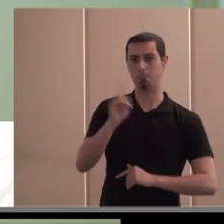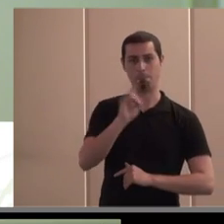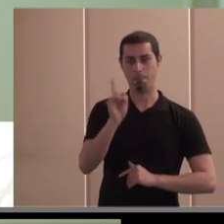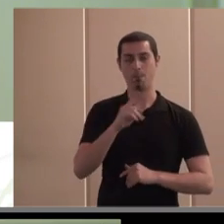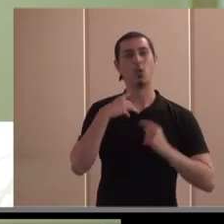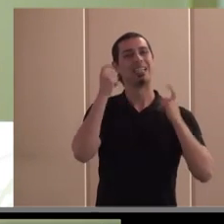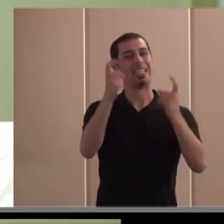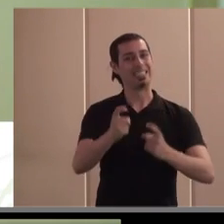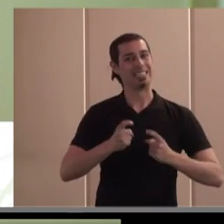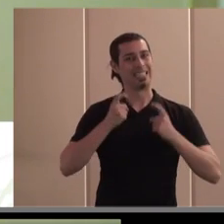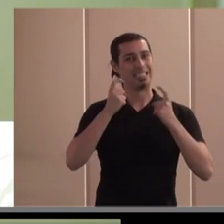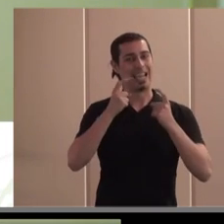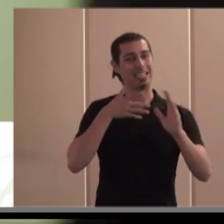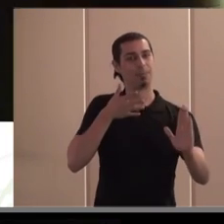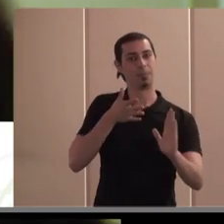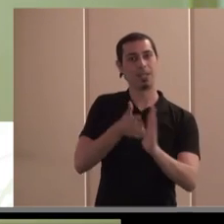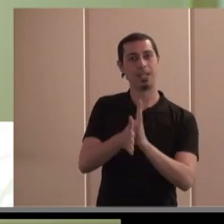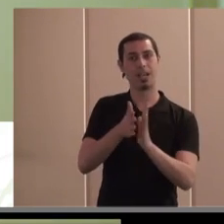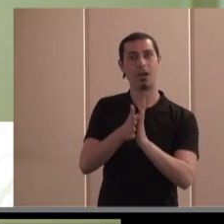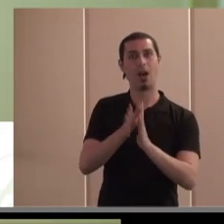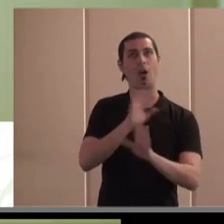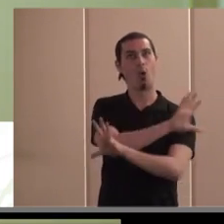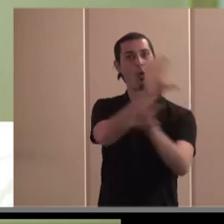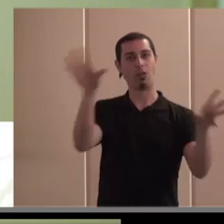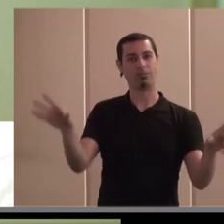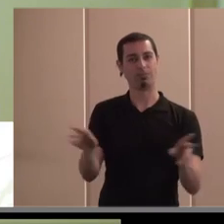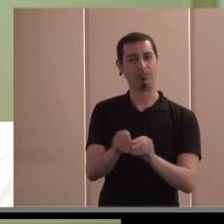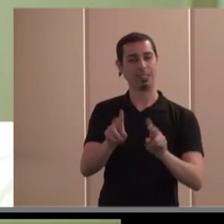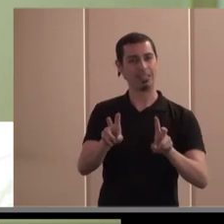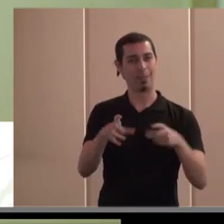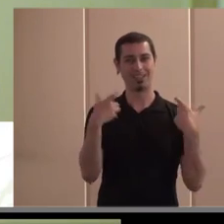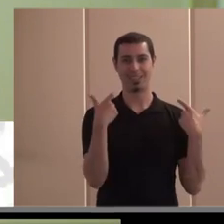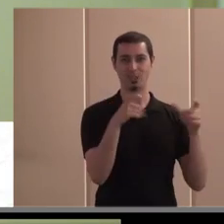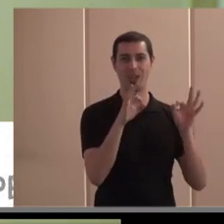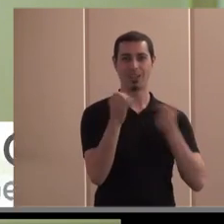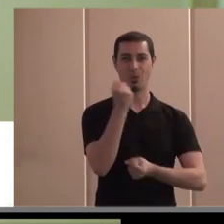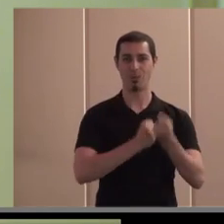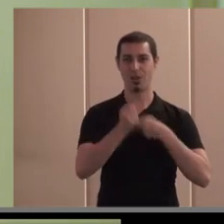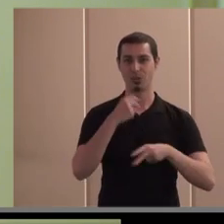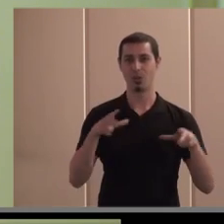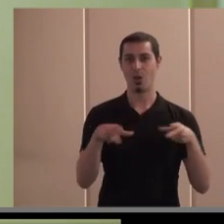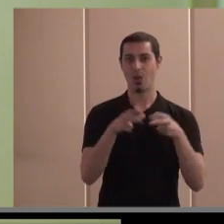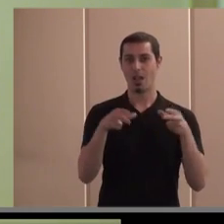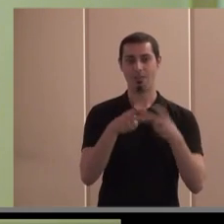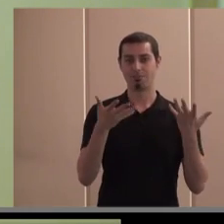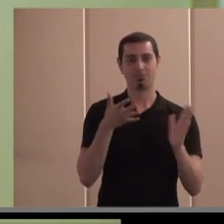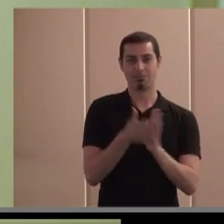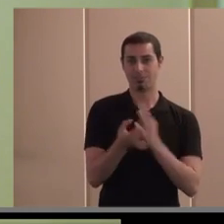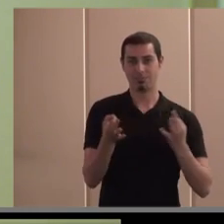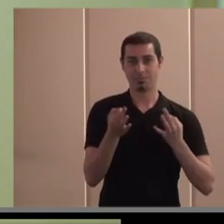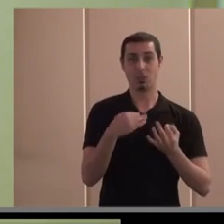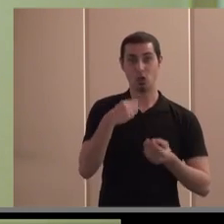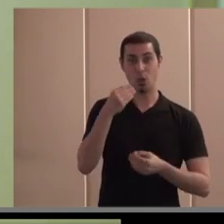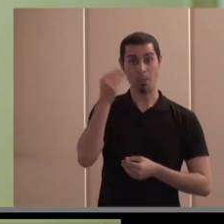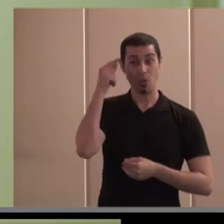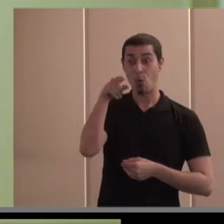intentar enmarcaros de una forma global lo que es este sector de la economía social, que entiendo que a lo largo